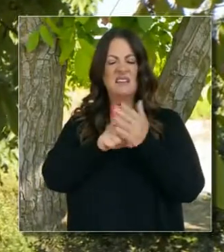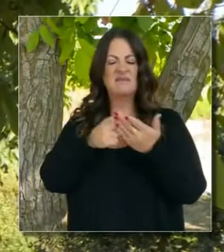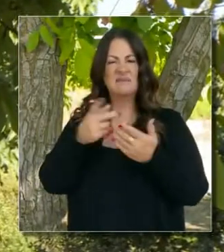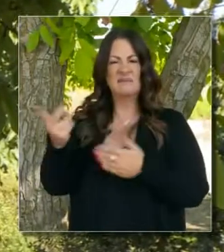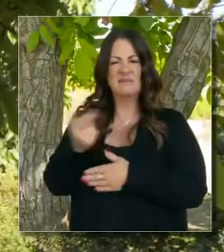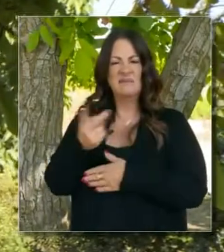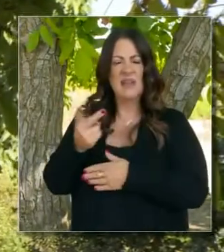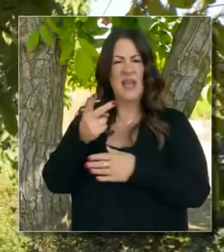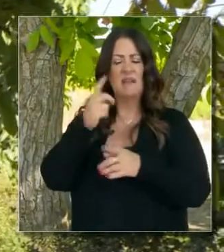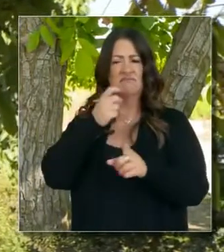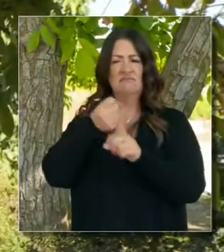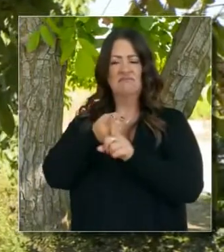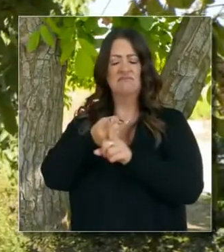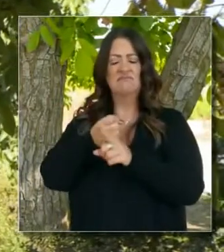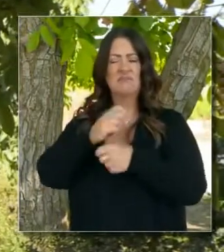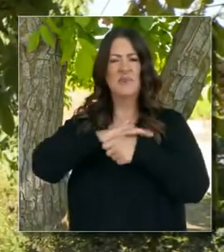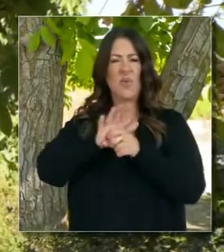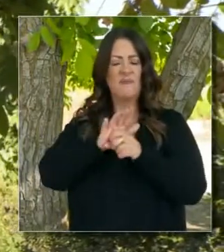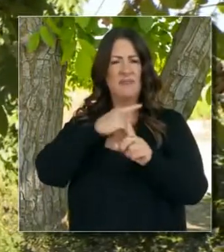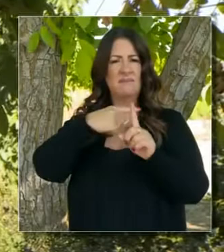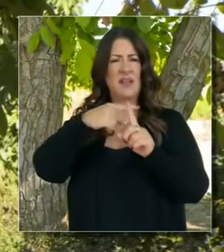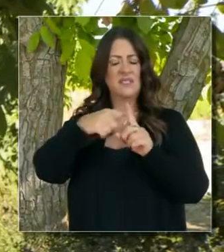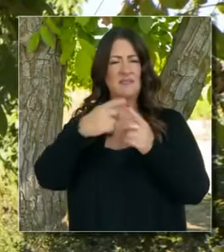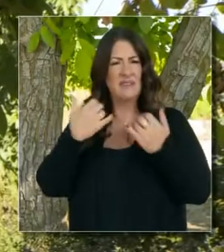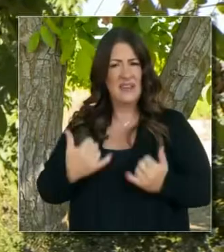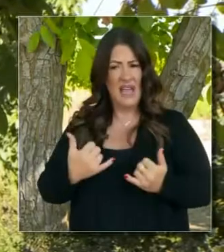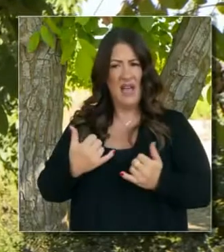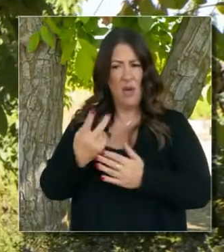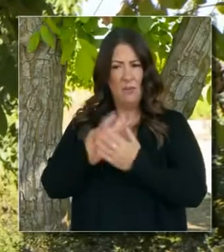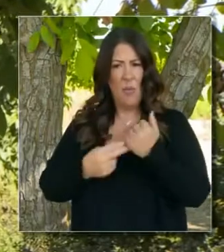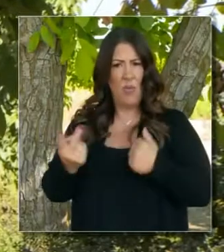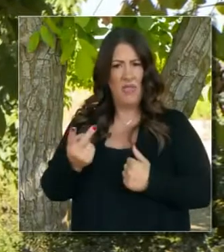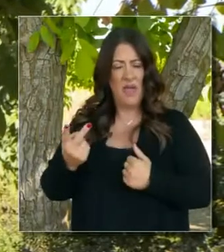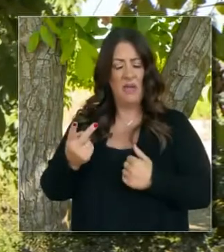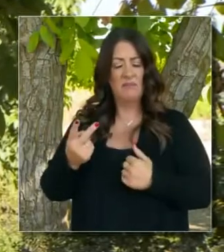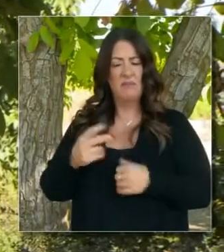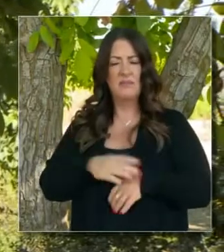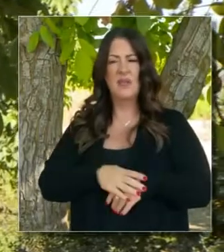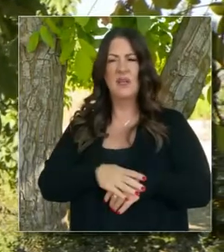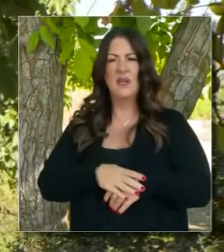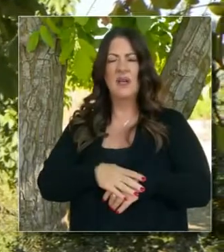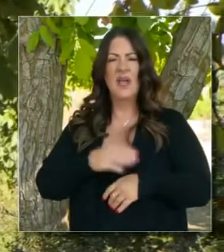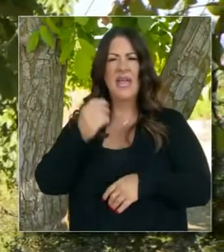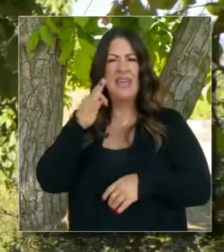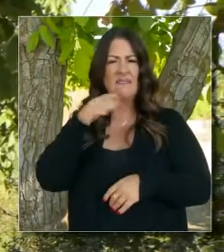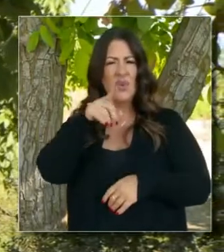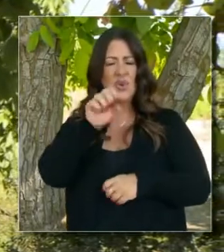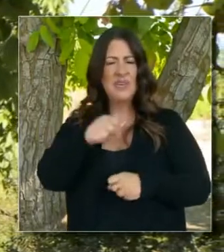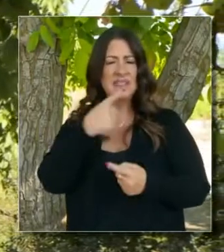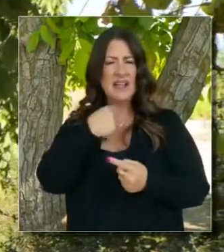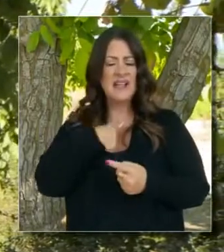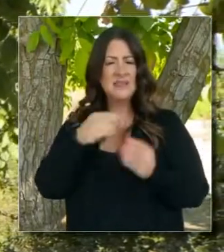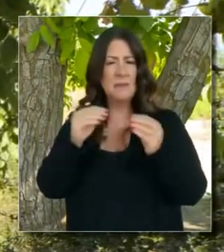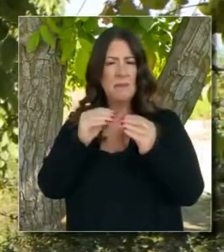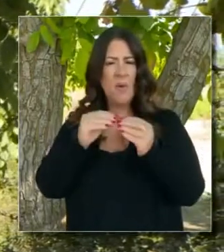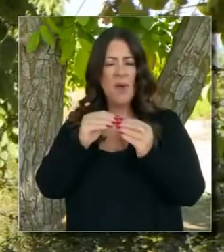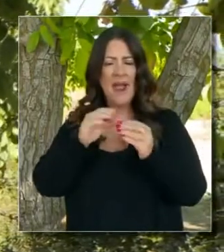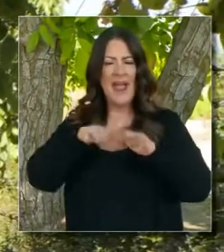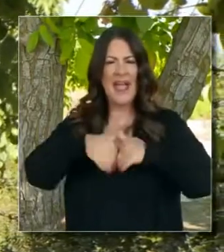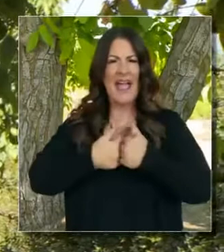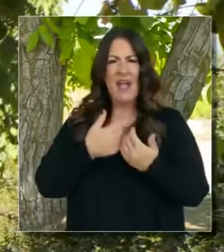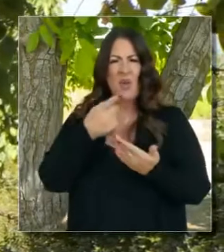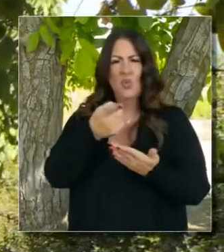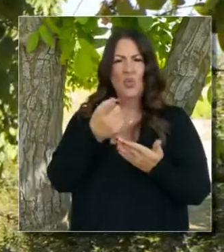trabajó, ha sido positivo, la COVID-19. Y Everett Muñoz pregunta de